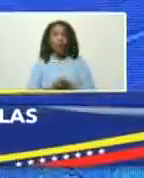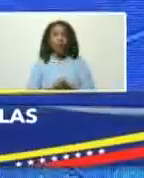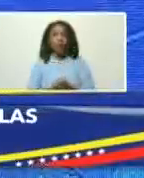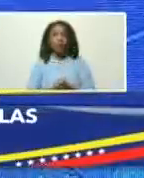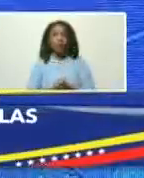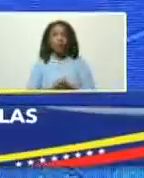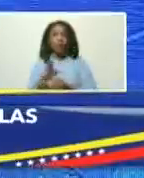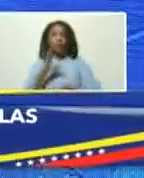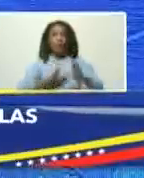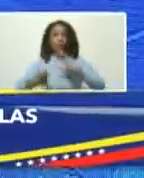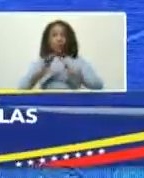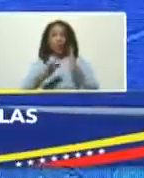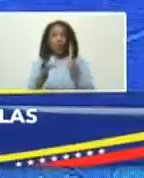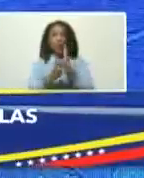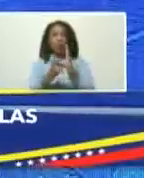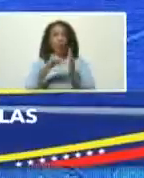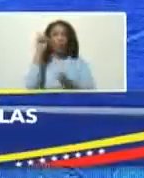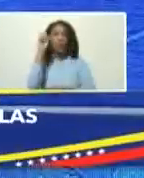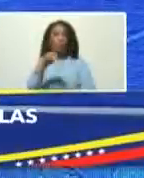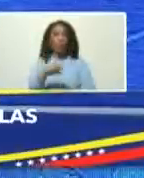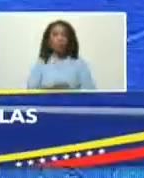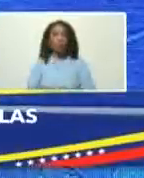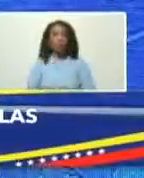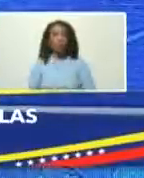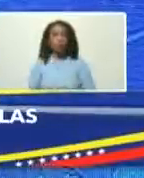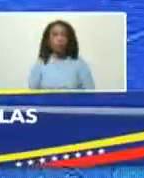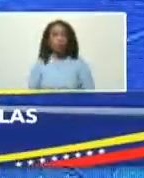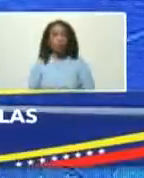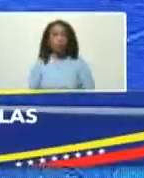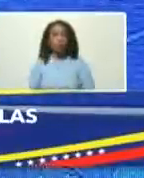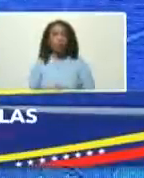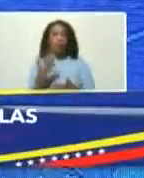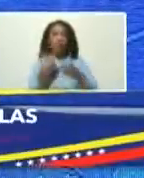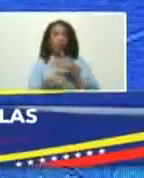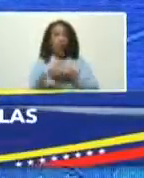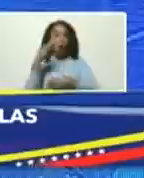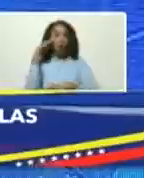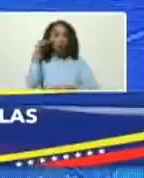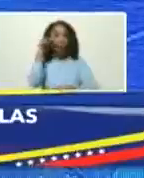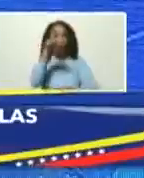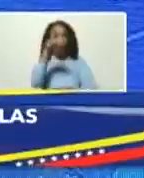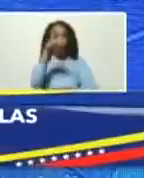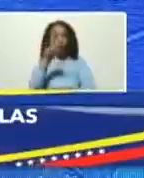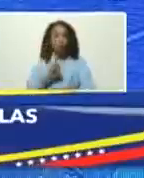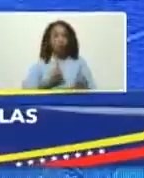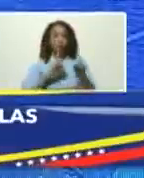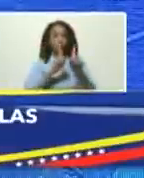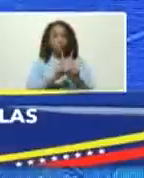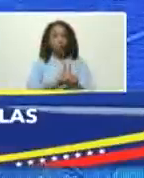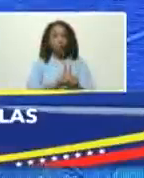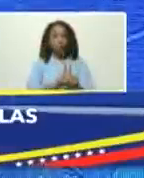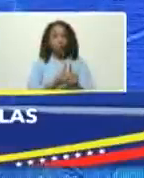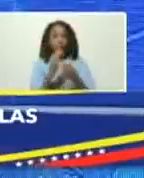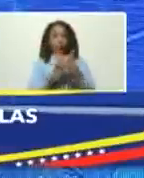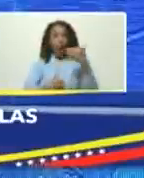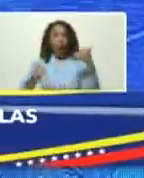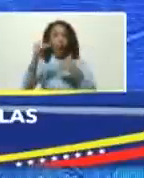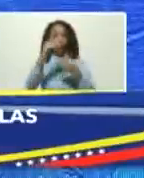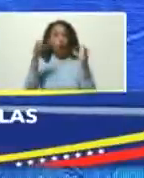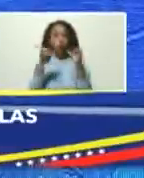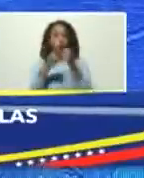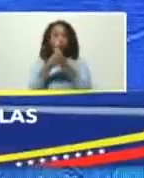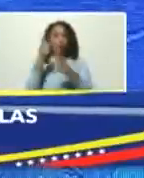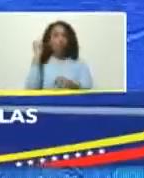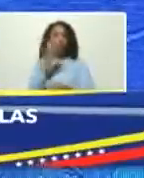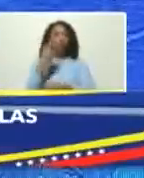científicas y tecnológicas también vamos a vigilar de cerca el alto componente que debe